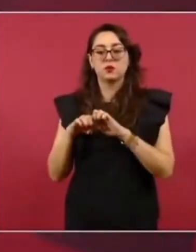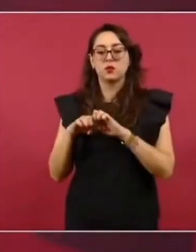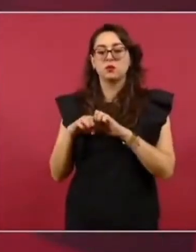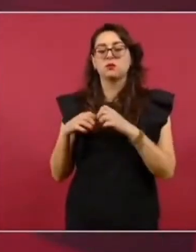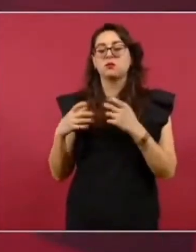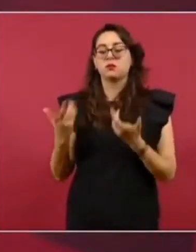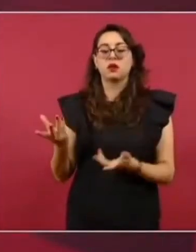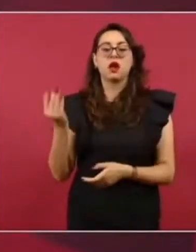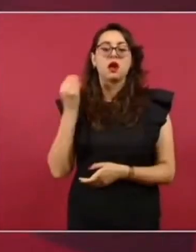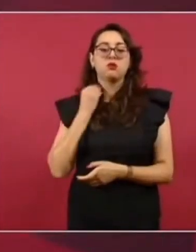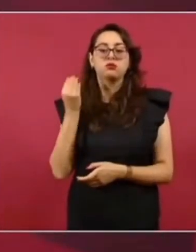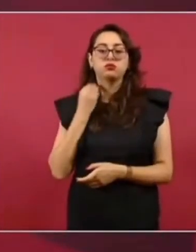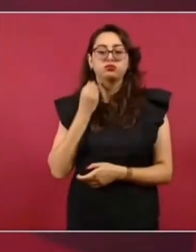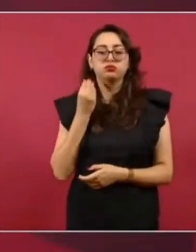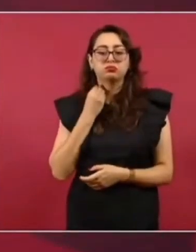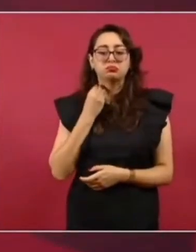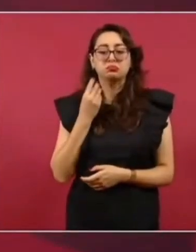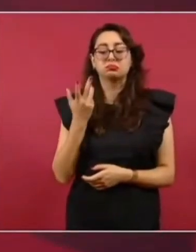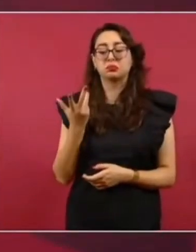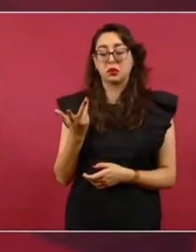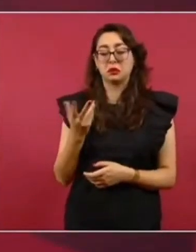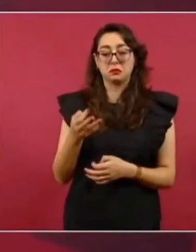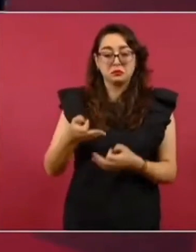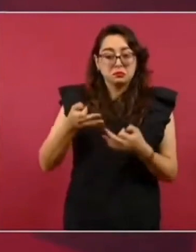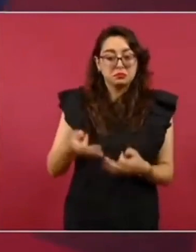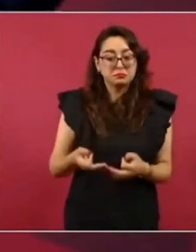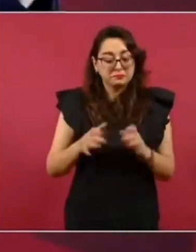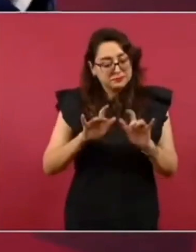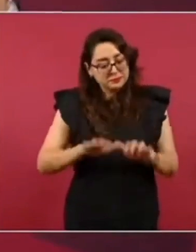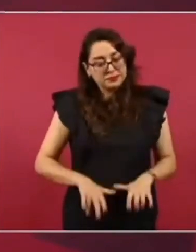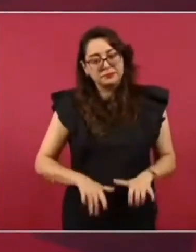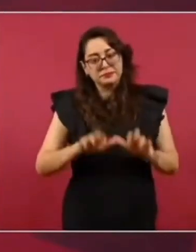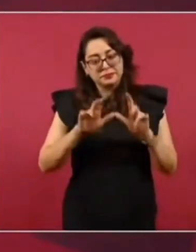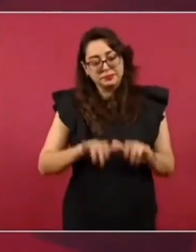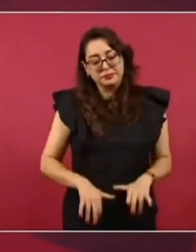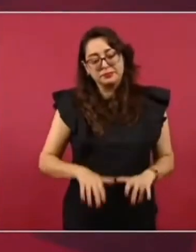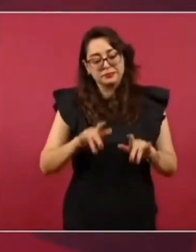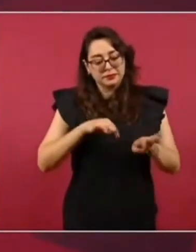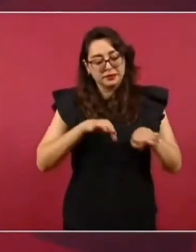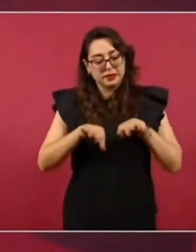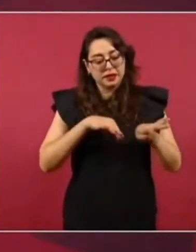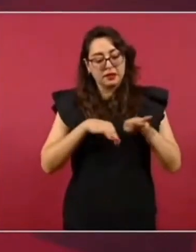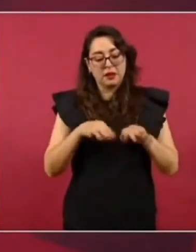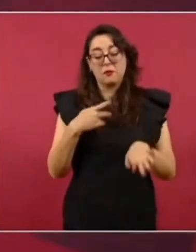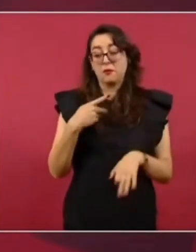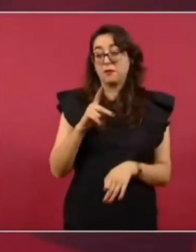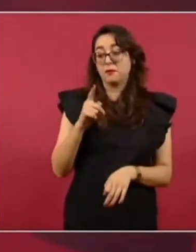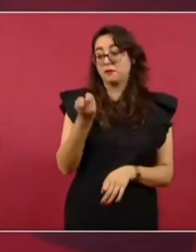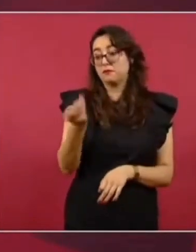legal pero lo